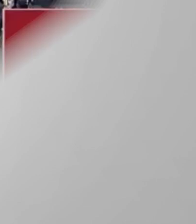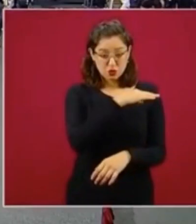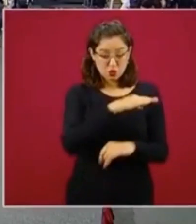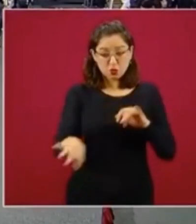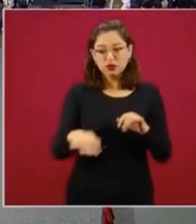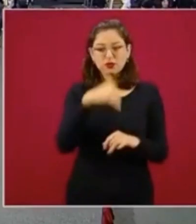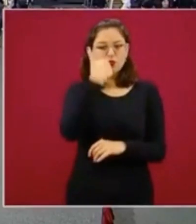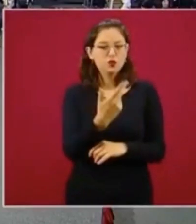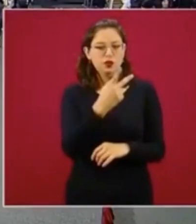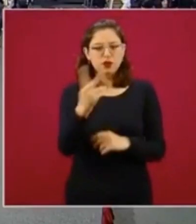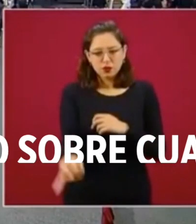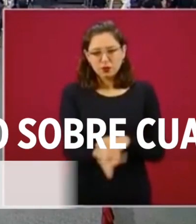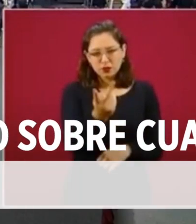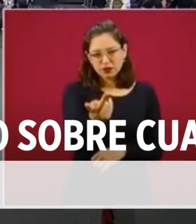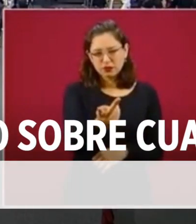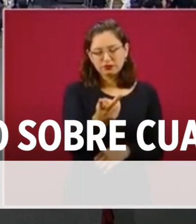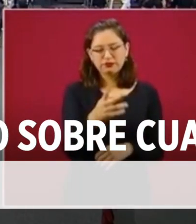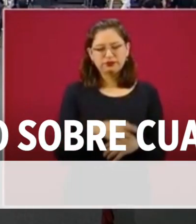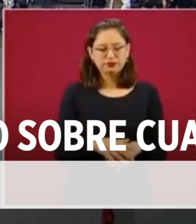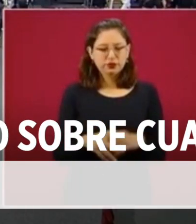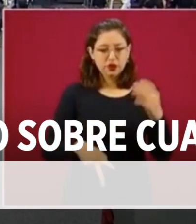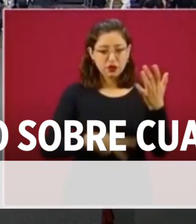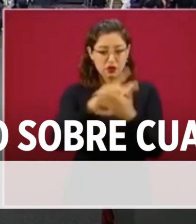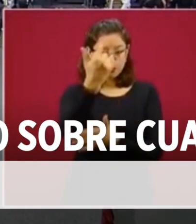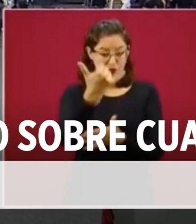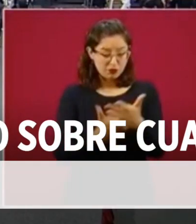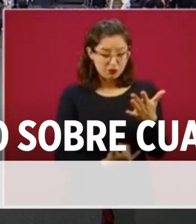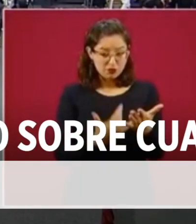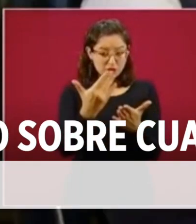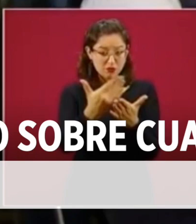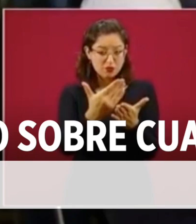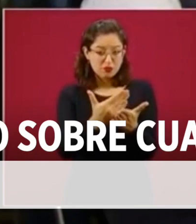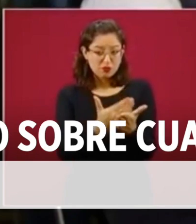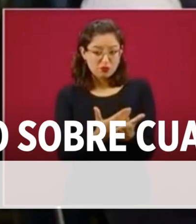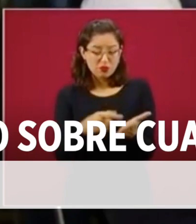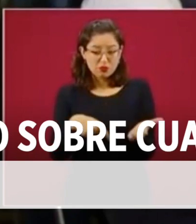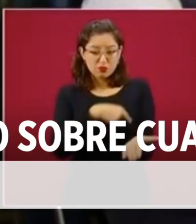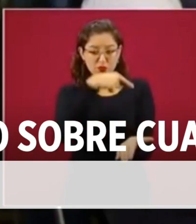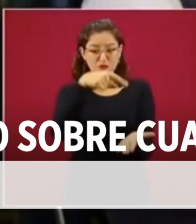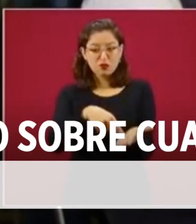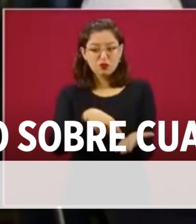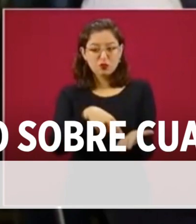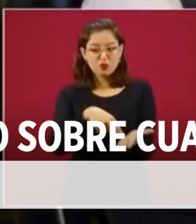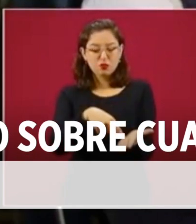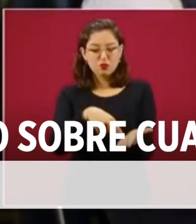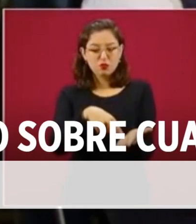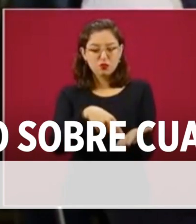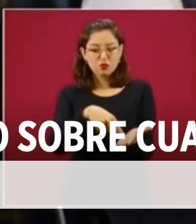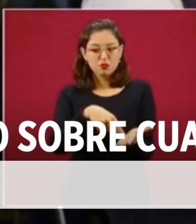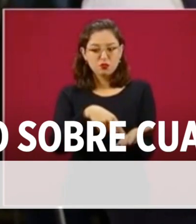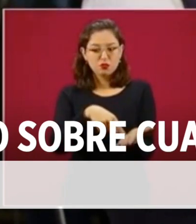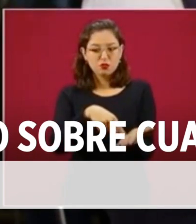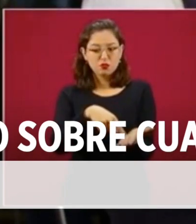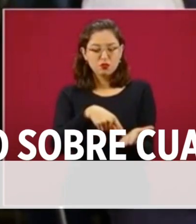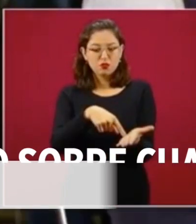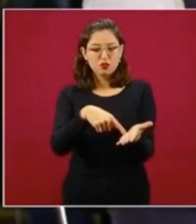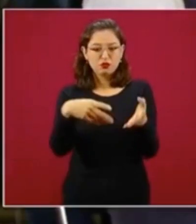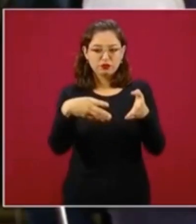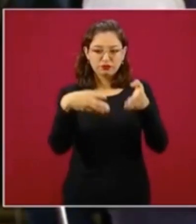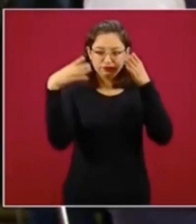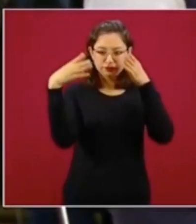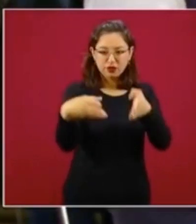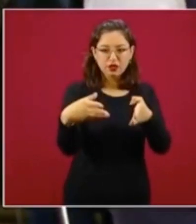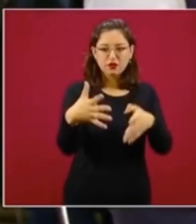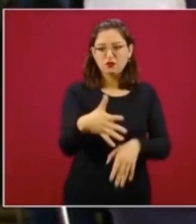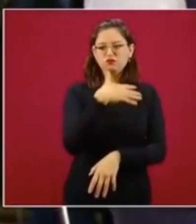¿Cómo afecta a su proyecto, que está muy focalizado en el combate a la